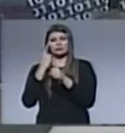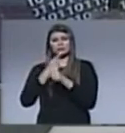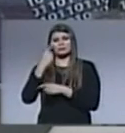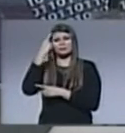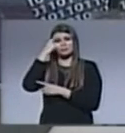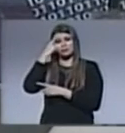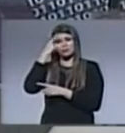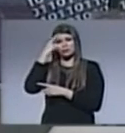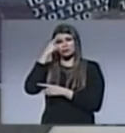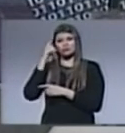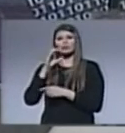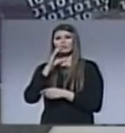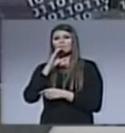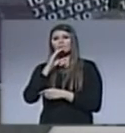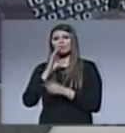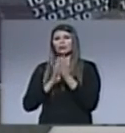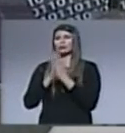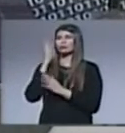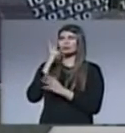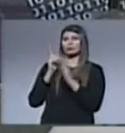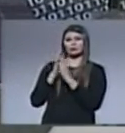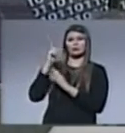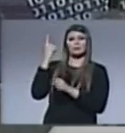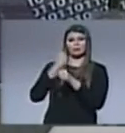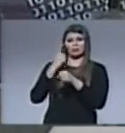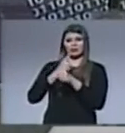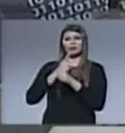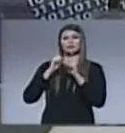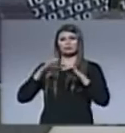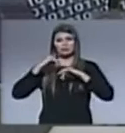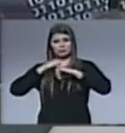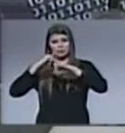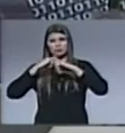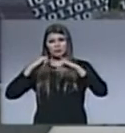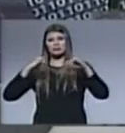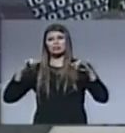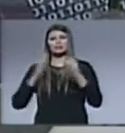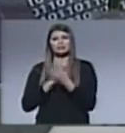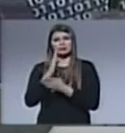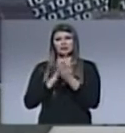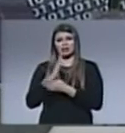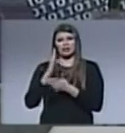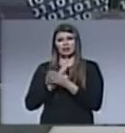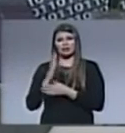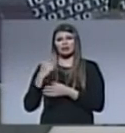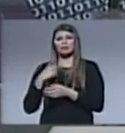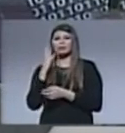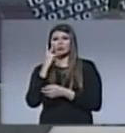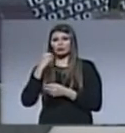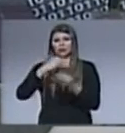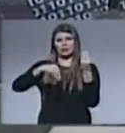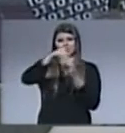primer lugar lo que le va a gustar a su Dios. Y el mensaje de Dios muchas veces no será del agrado de la sociedad.